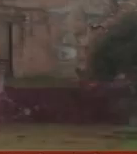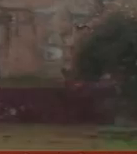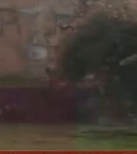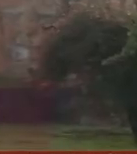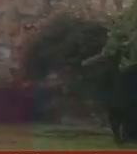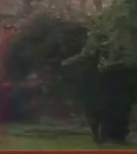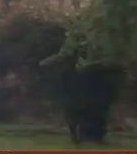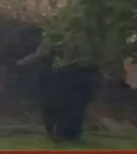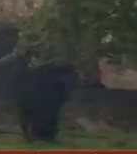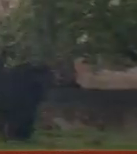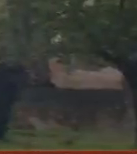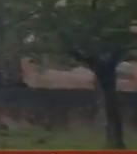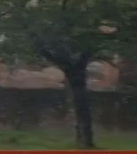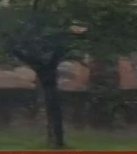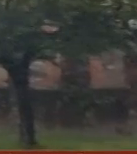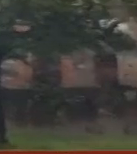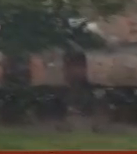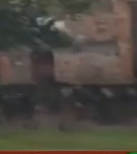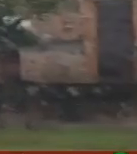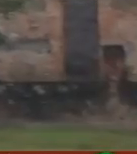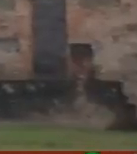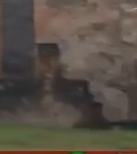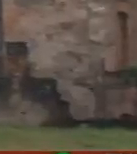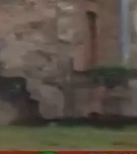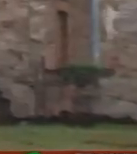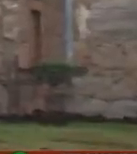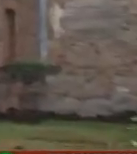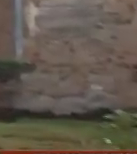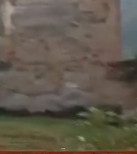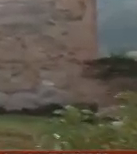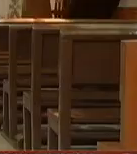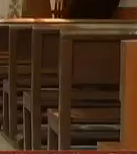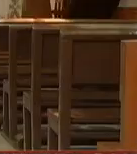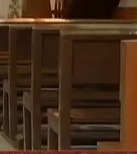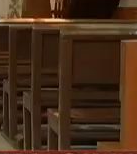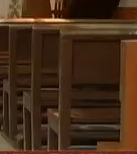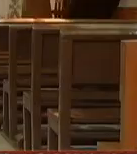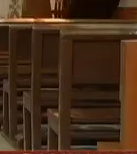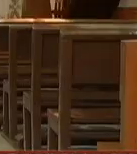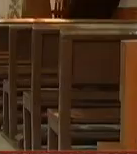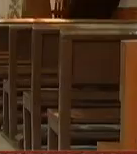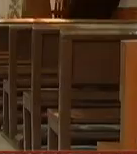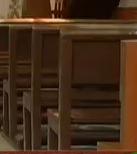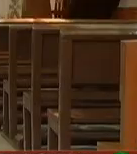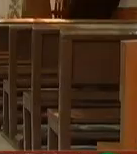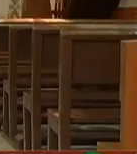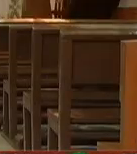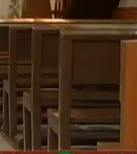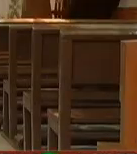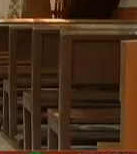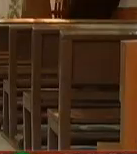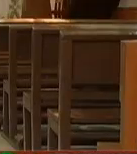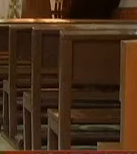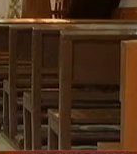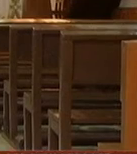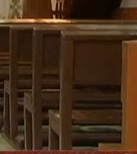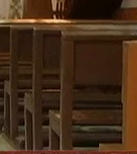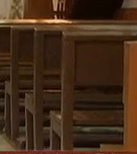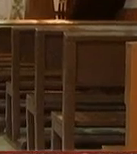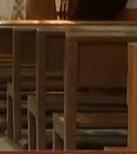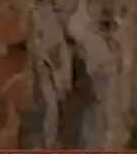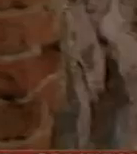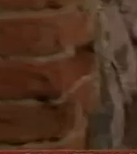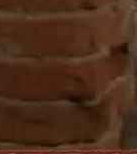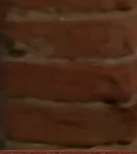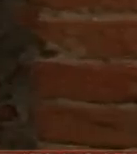actualmente solo se aprecian los restos de su imponente fachada y la capilla de los hacendados restaurada recientemente